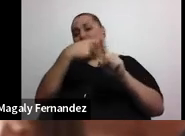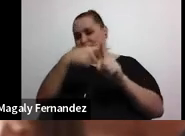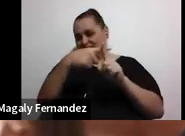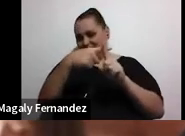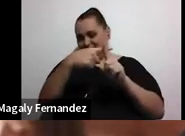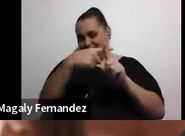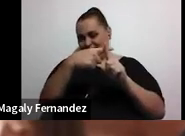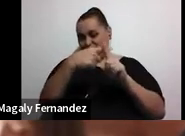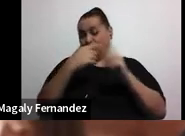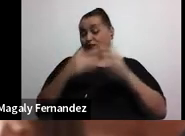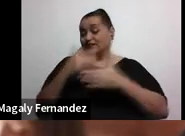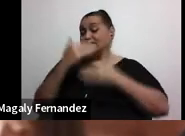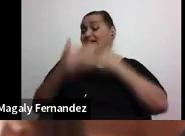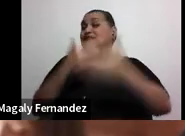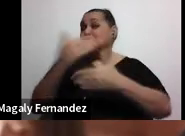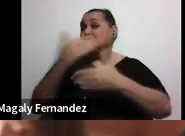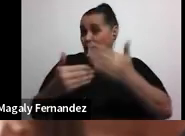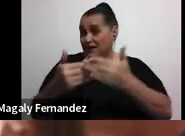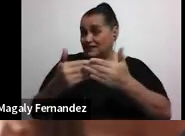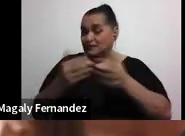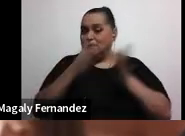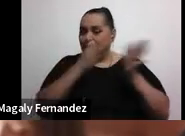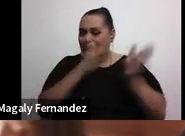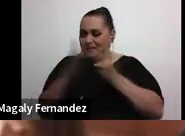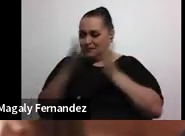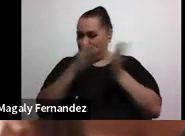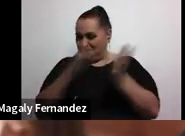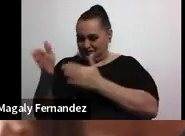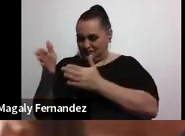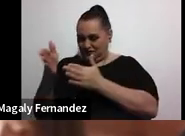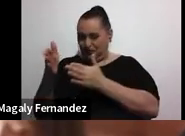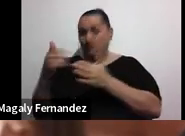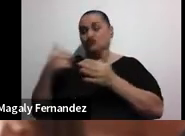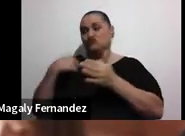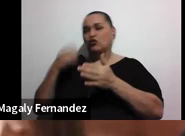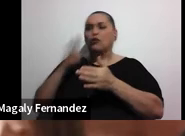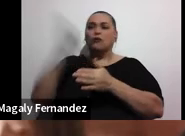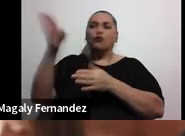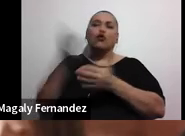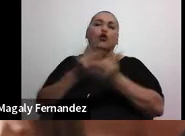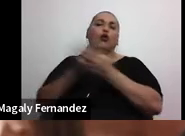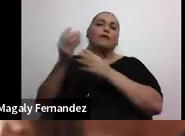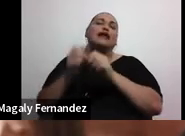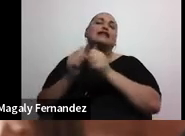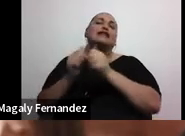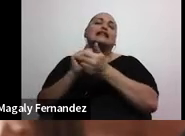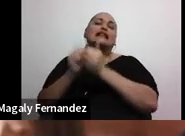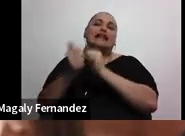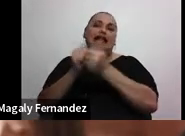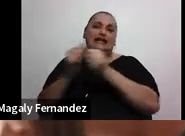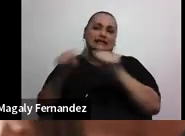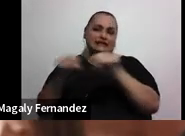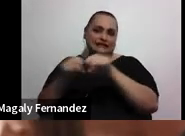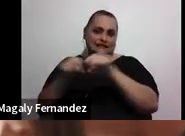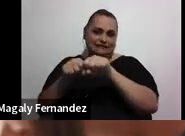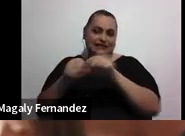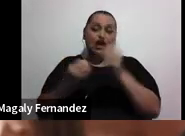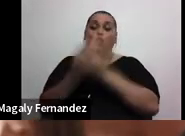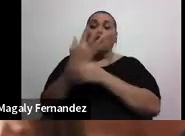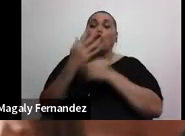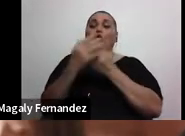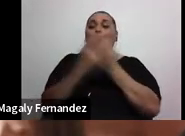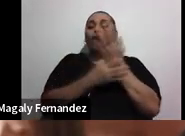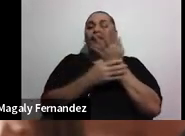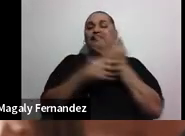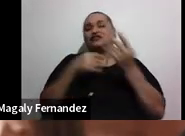y después de esta viene lo que llamamos la preparación me voy a ir a comprar las tenis y los guantecitos para ir al gimnasio me voy a comprar la